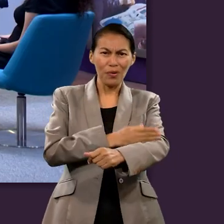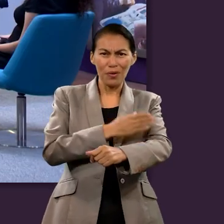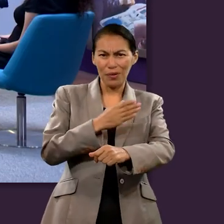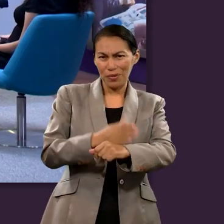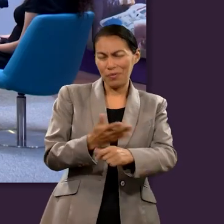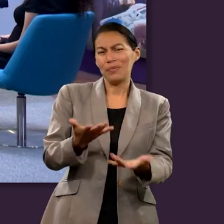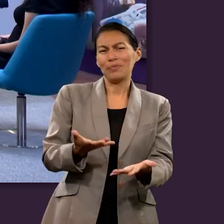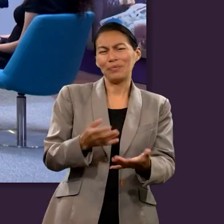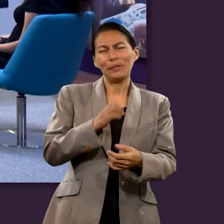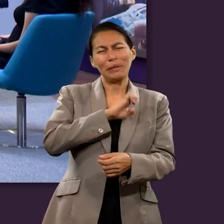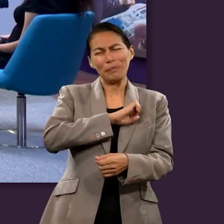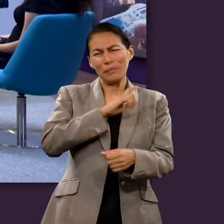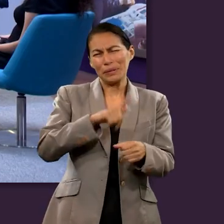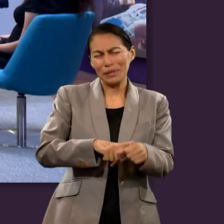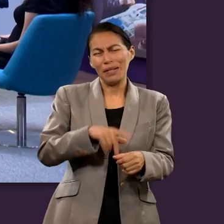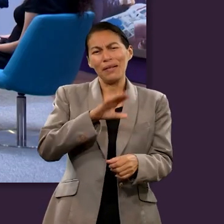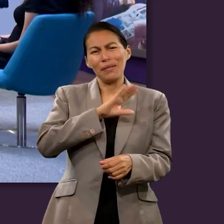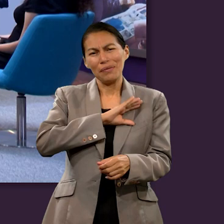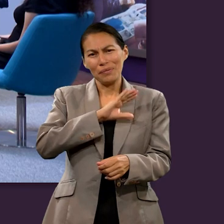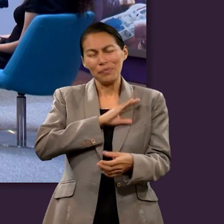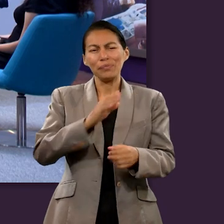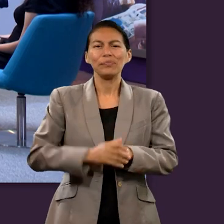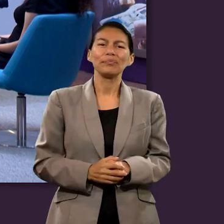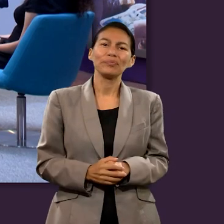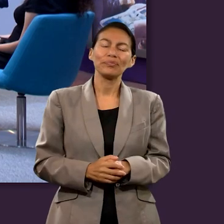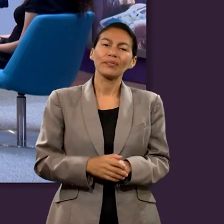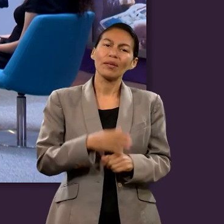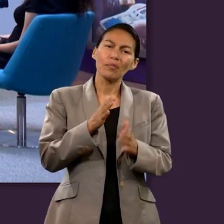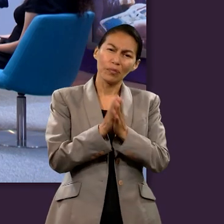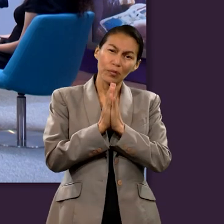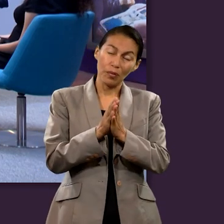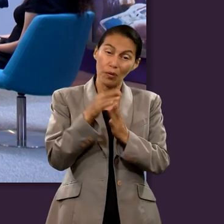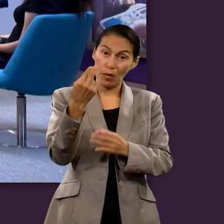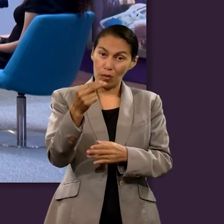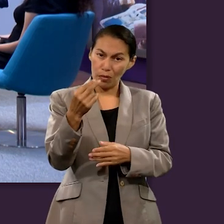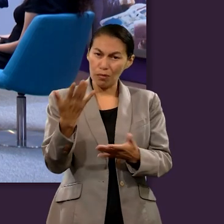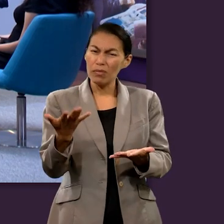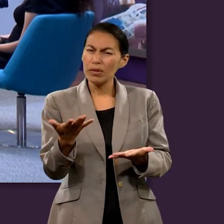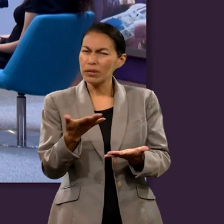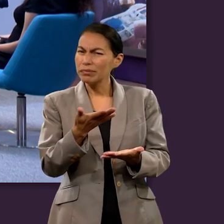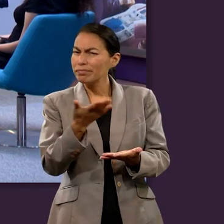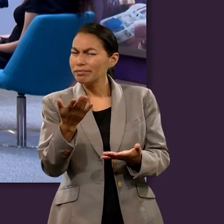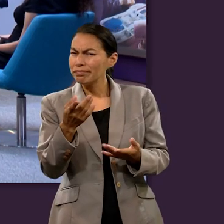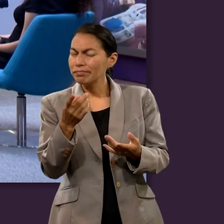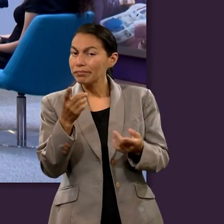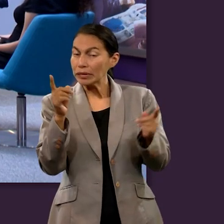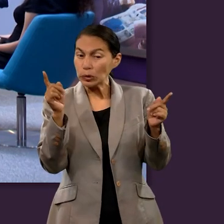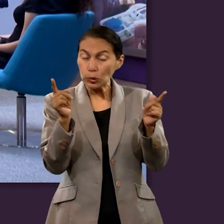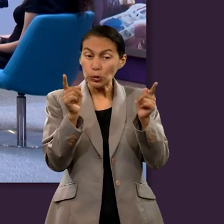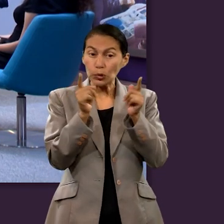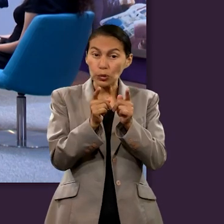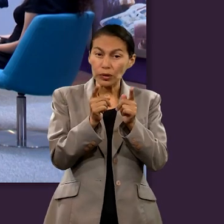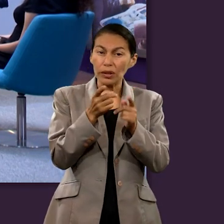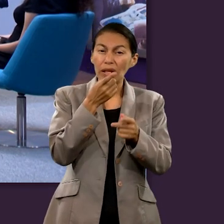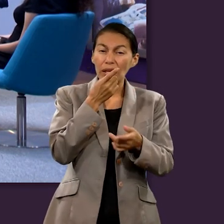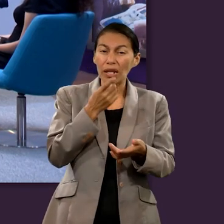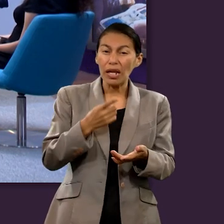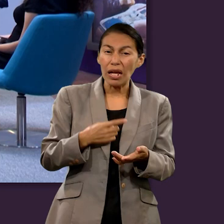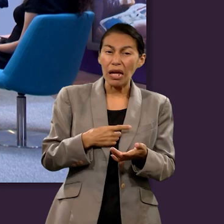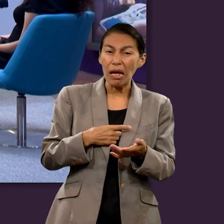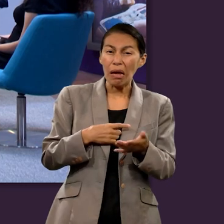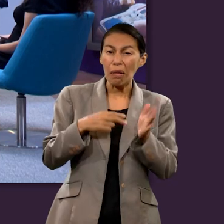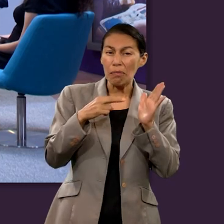grupo especial de amigos a quienes les voy a pedir que nos digan sus nombres y nos cuenten en forma muy